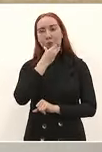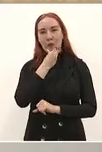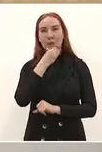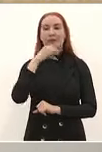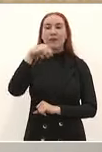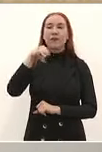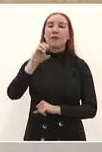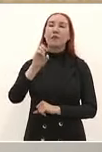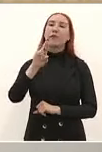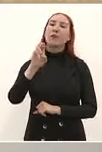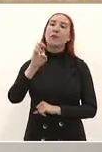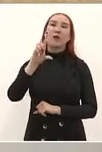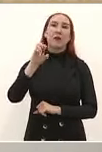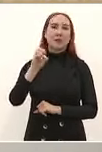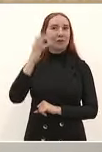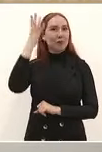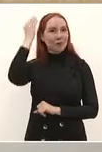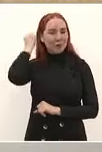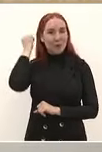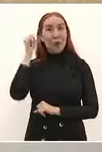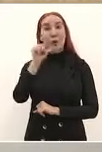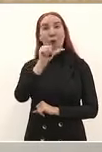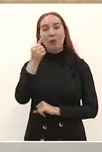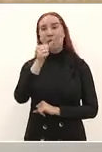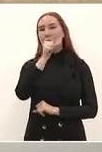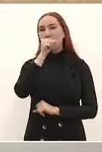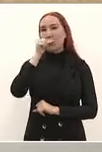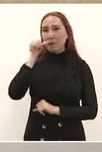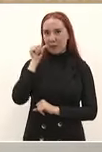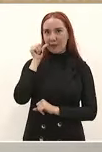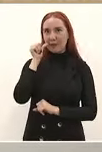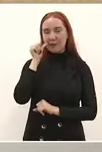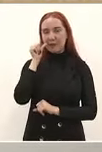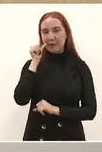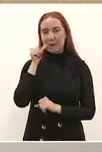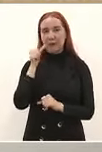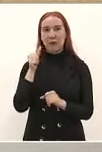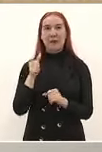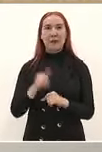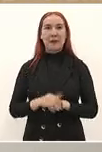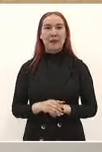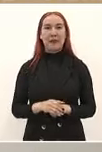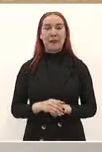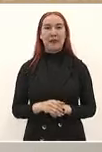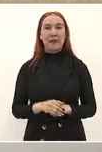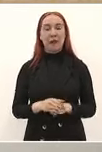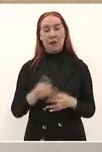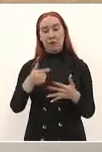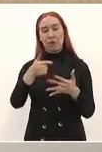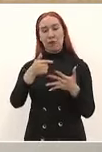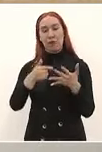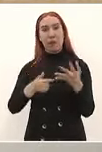y Juárez luchó para defender